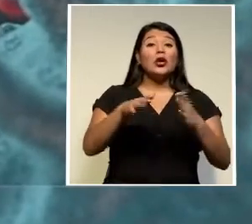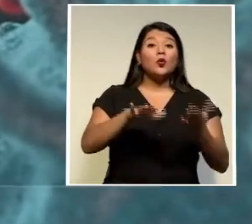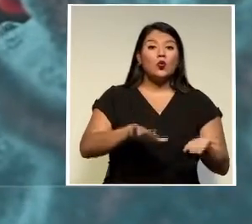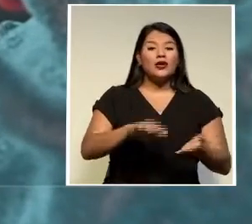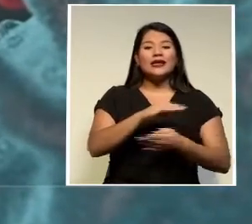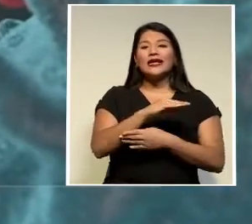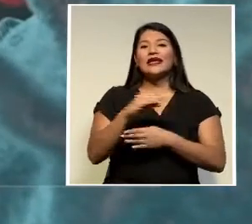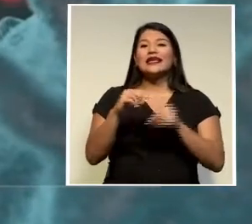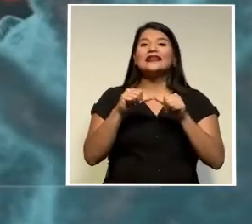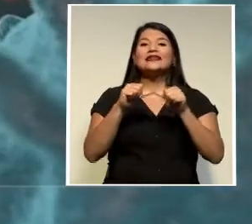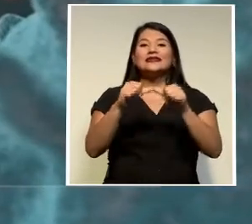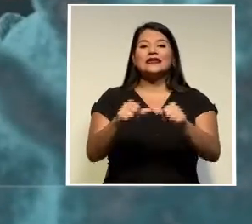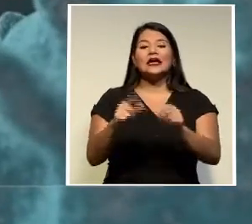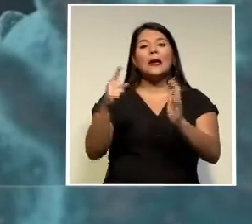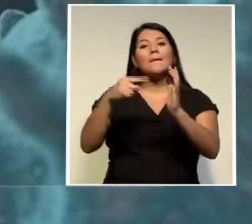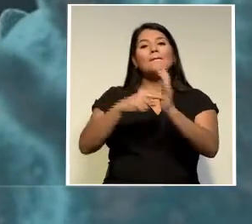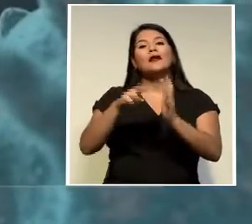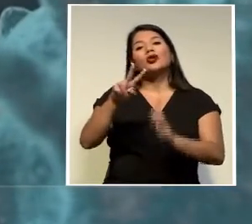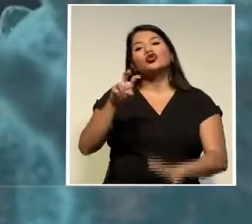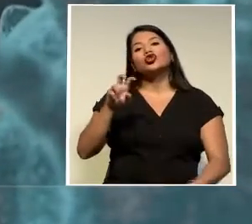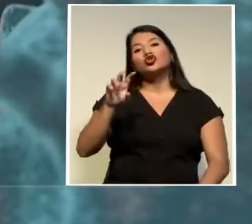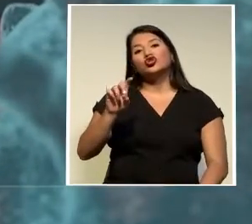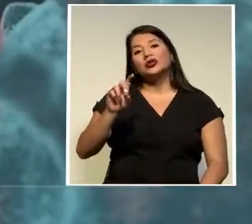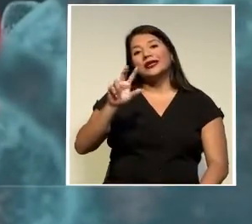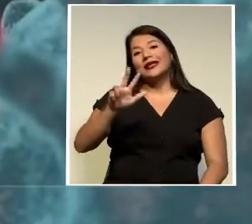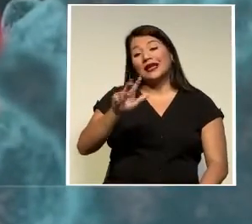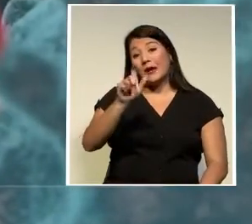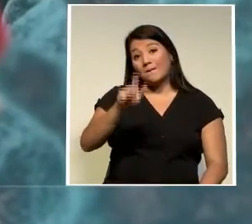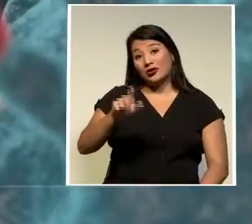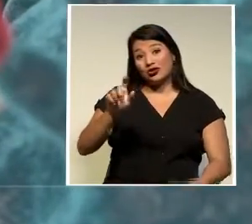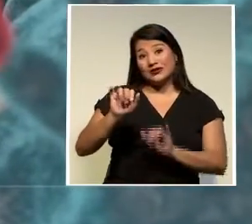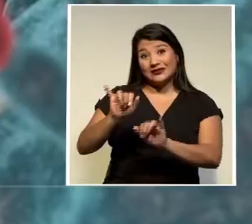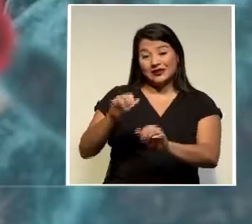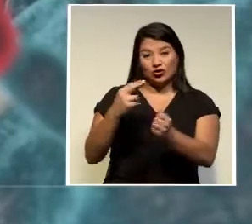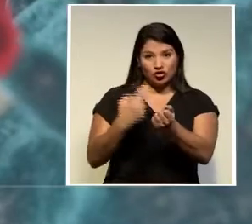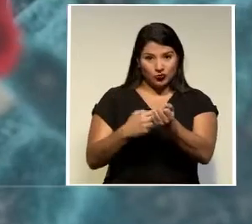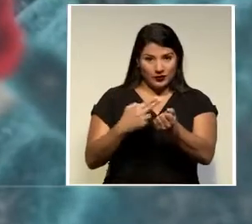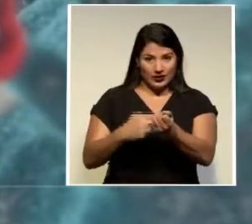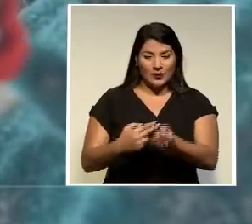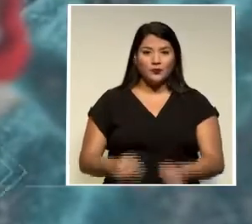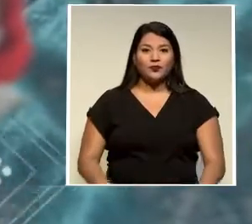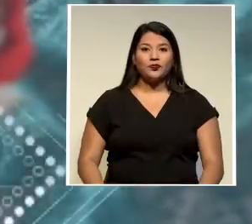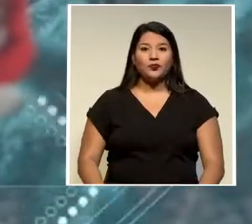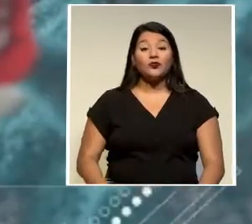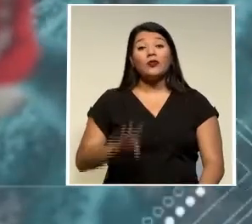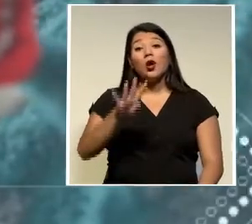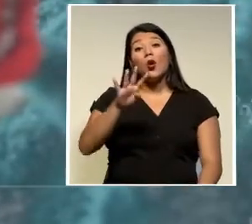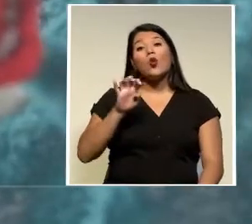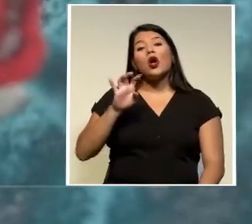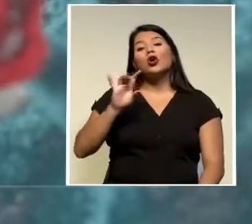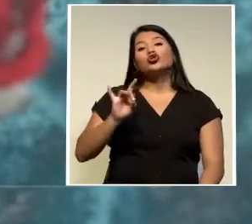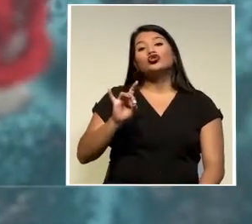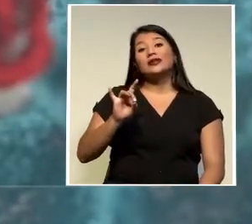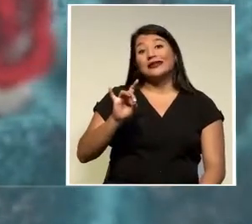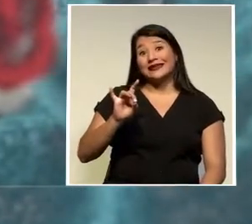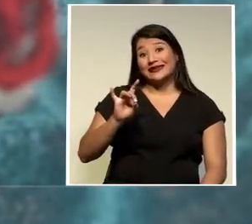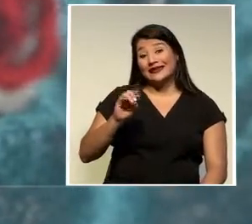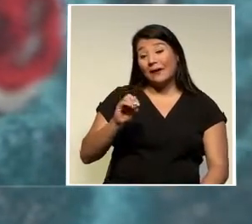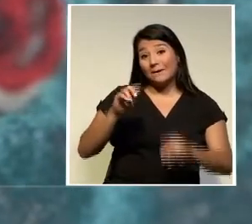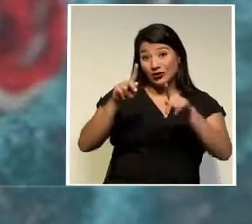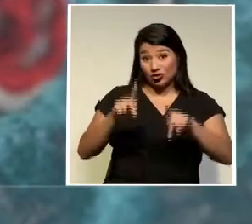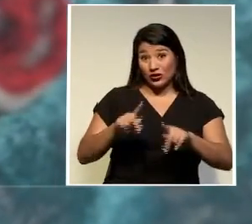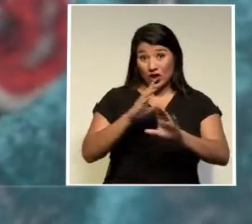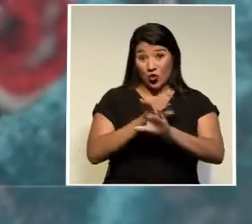mantienen 1.283 personas hospitalizadas de ellas 480 en UCI y